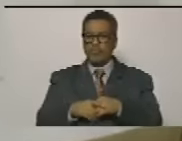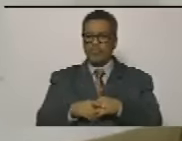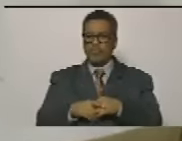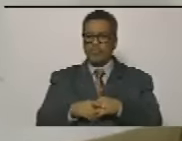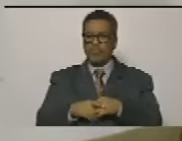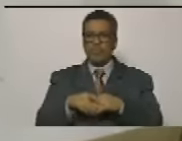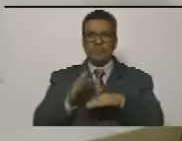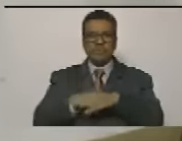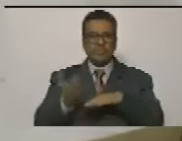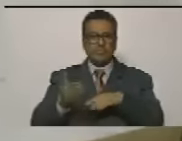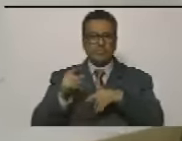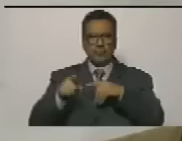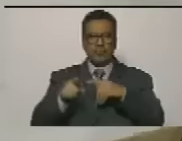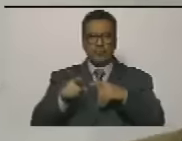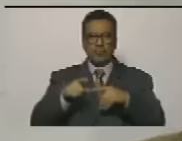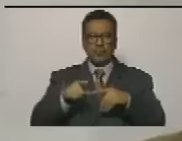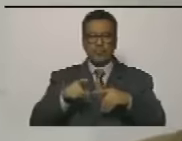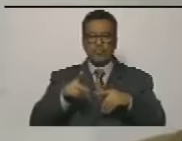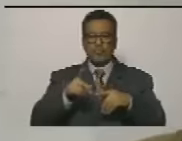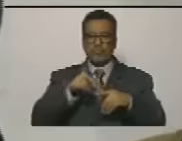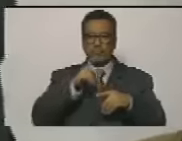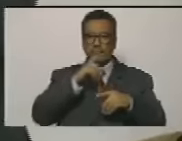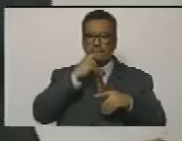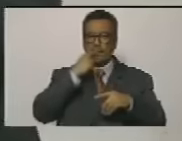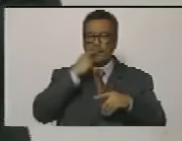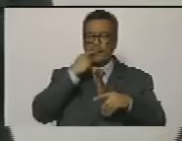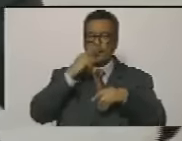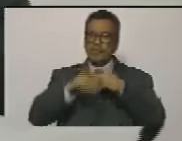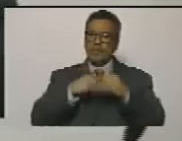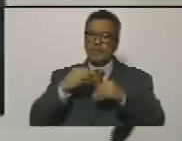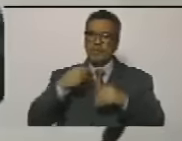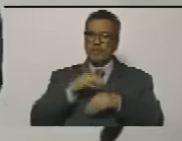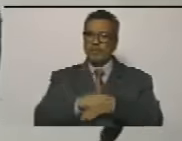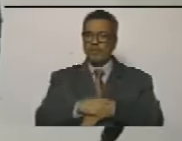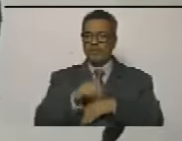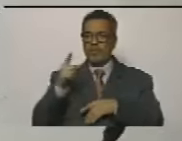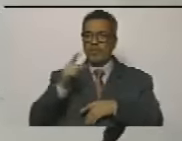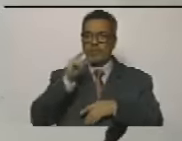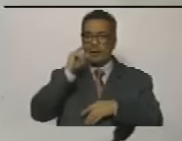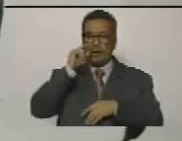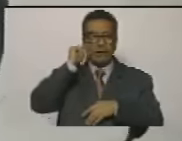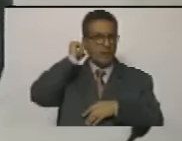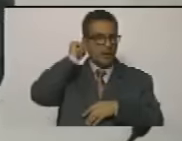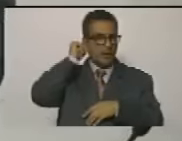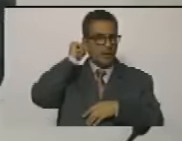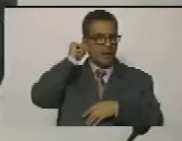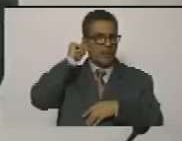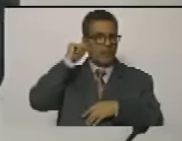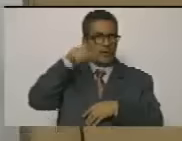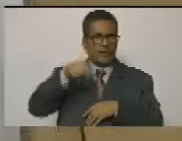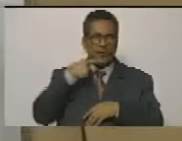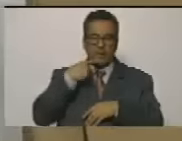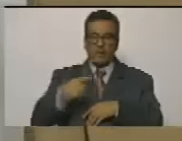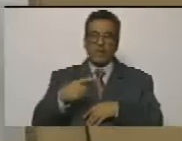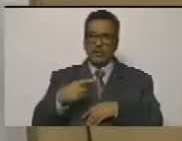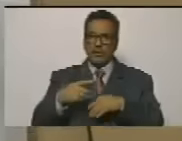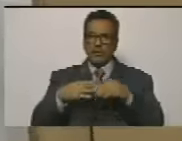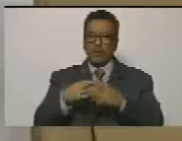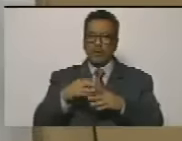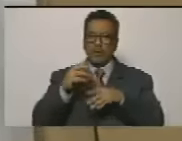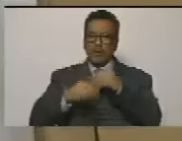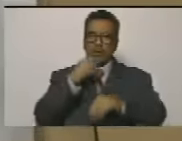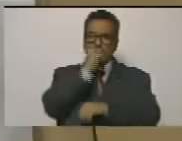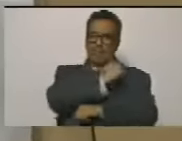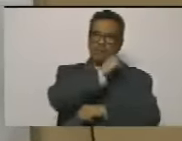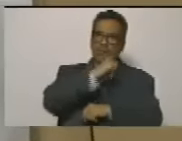porque así es la hipocresía porque cuando esta mujer dice neutralizar lo que está diciendo es matar